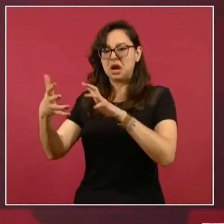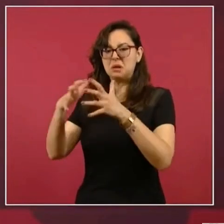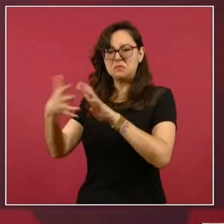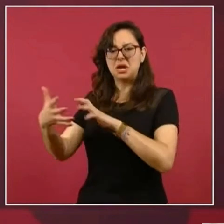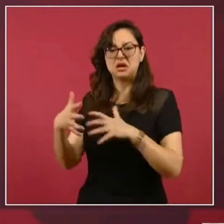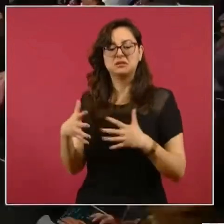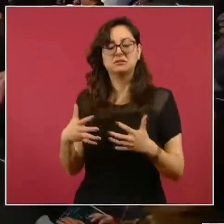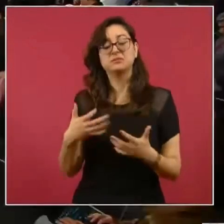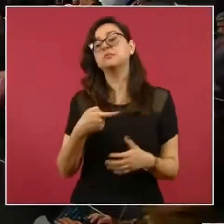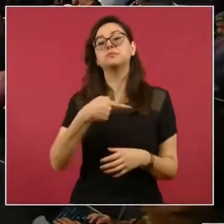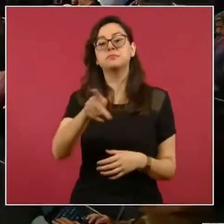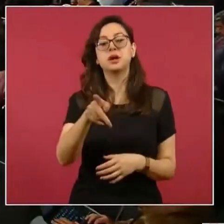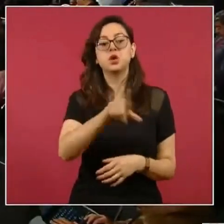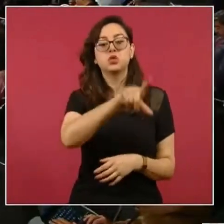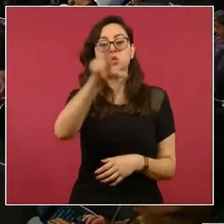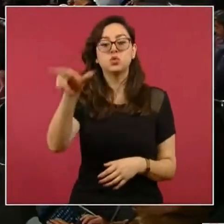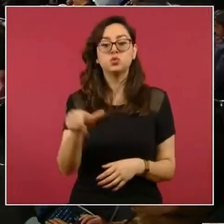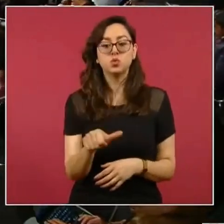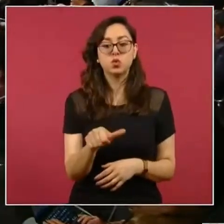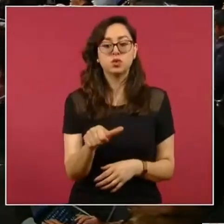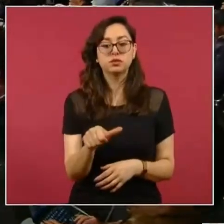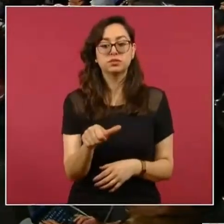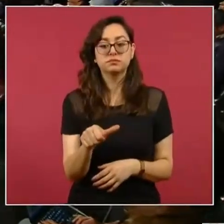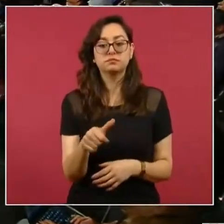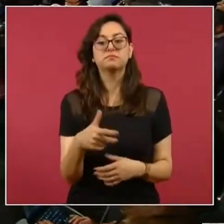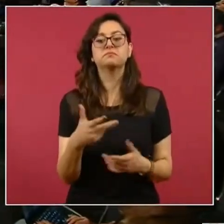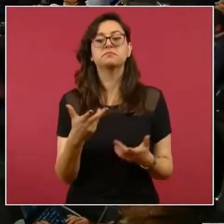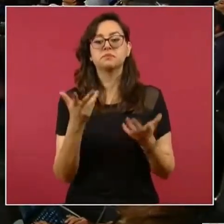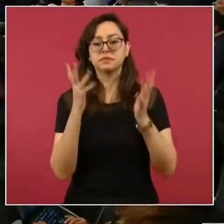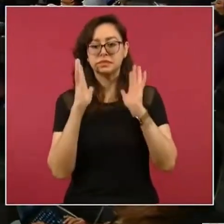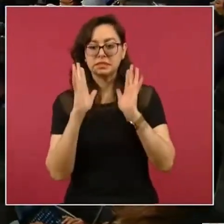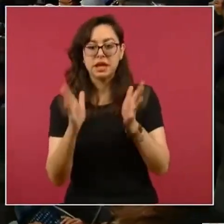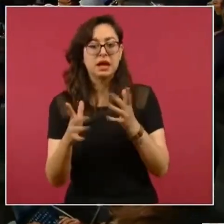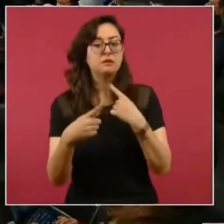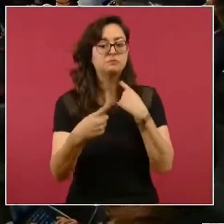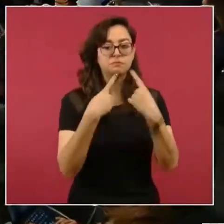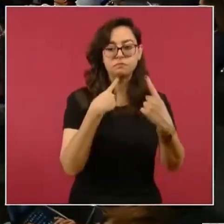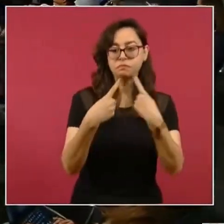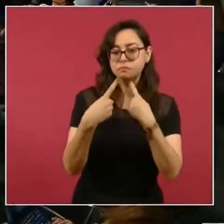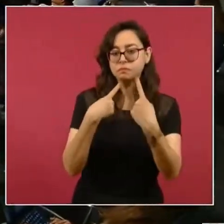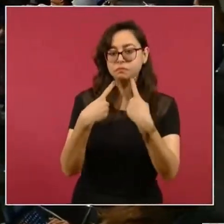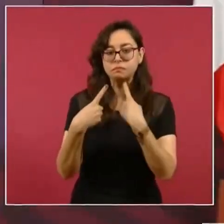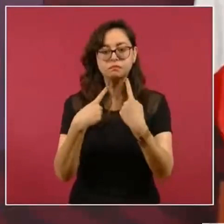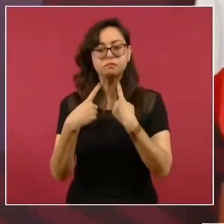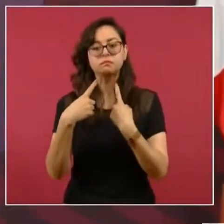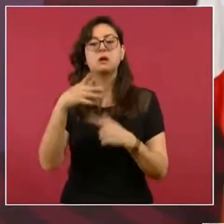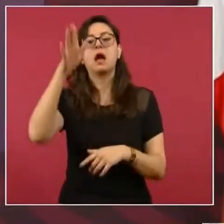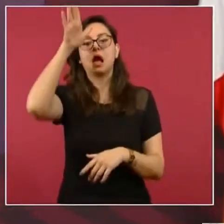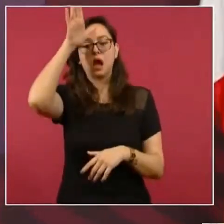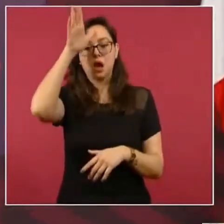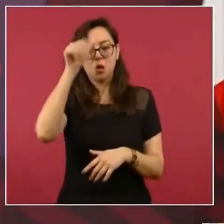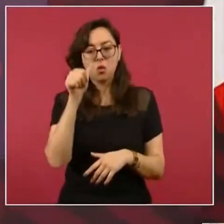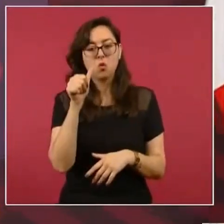Pero luego hubo el arreglo entre